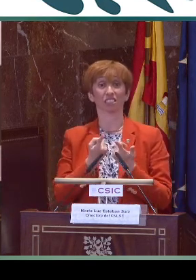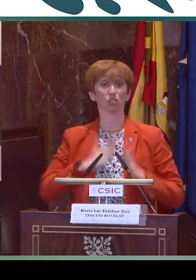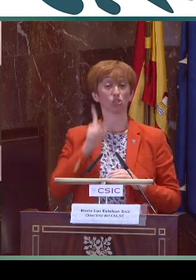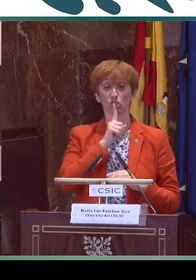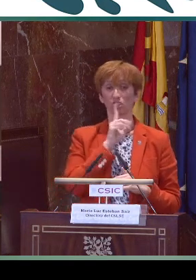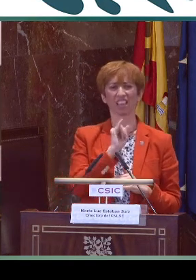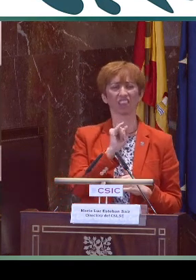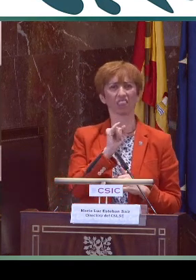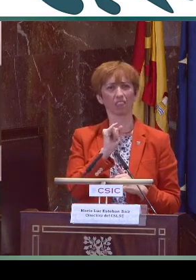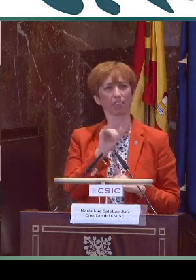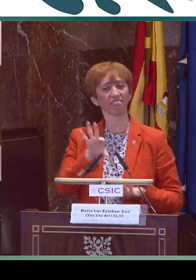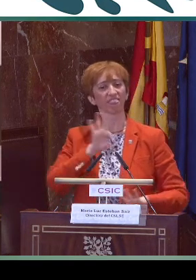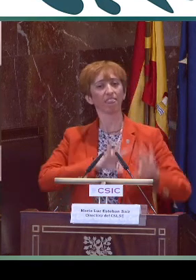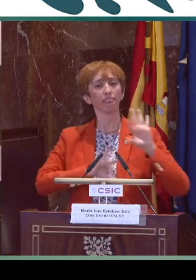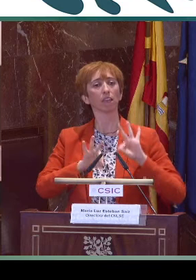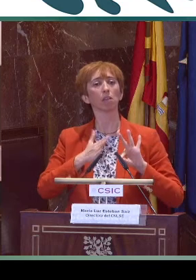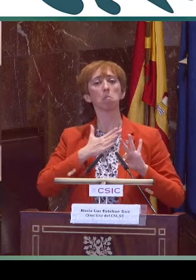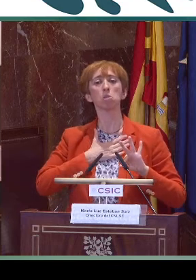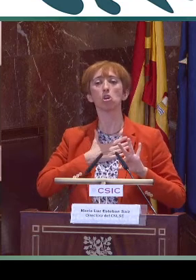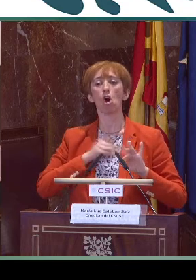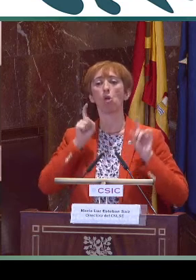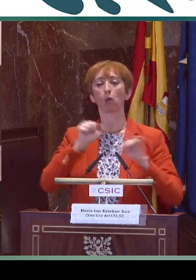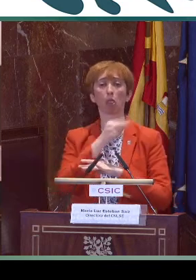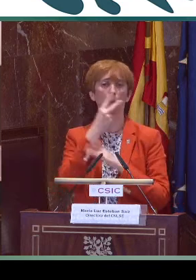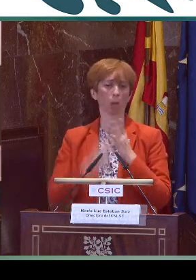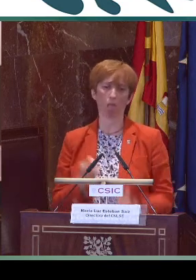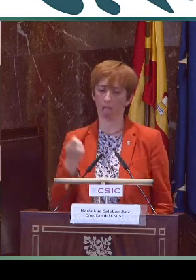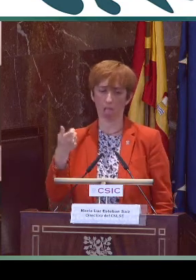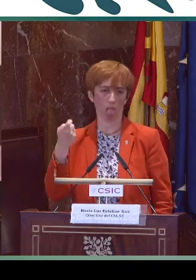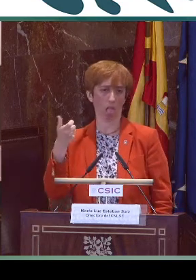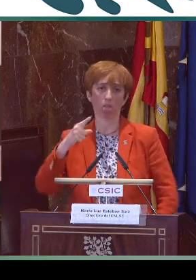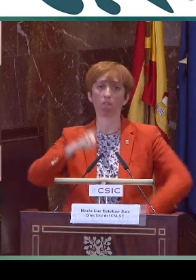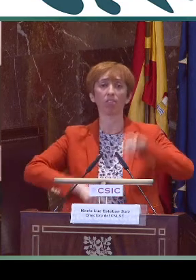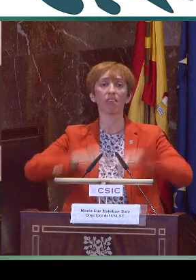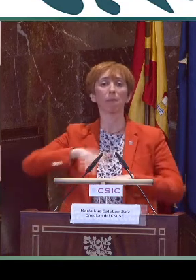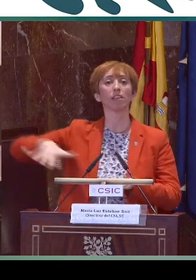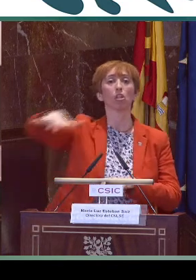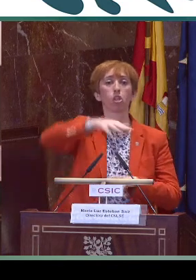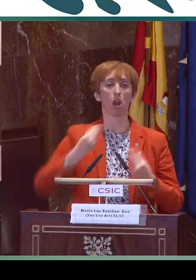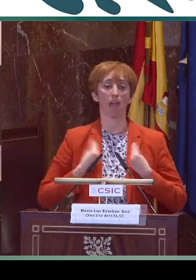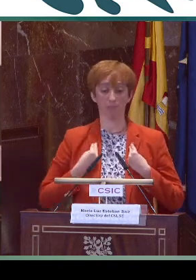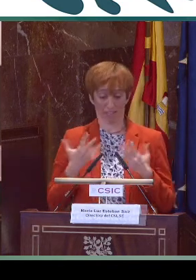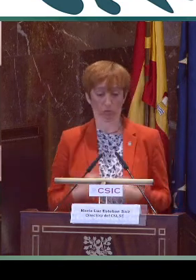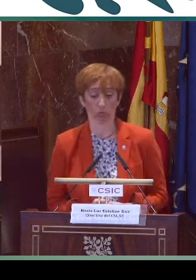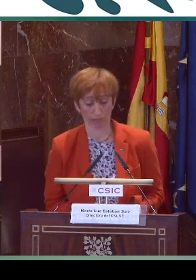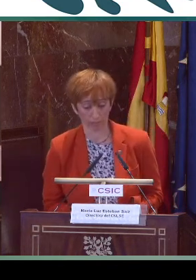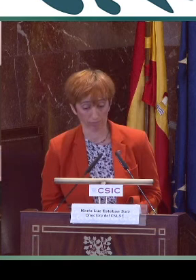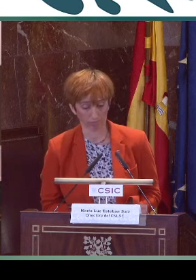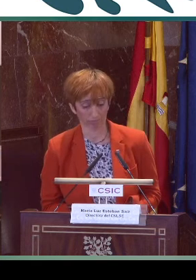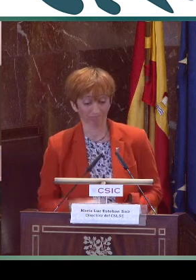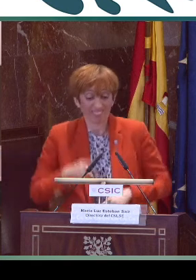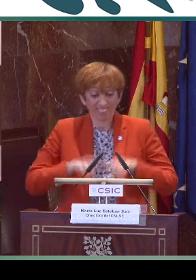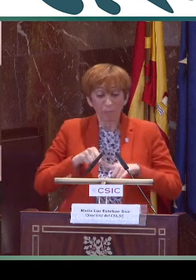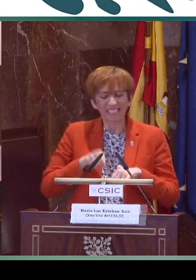En España, familias con hijos e hijas sordas que tengan la oportunidad y la suerte de decidir la